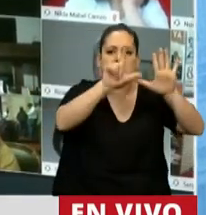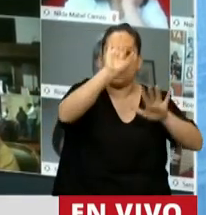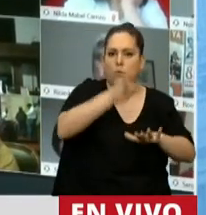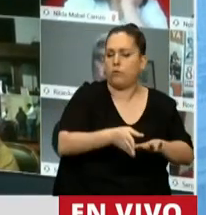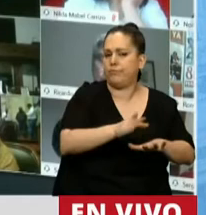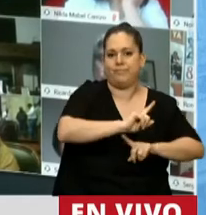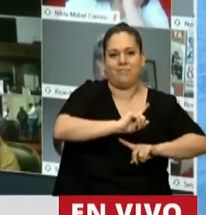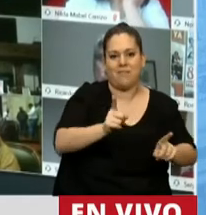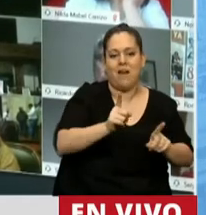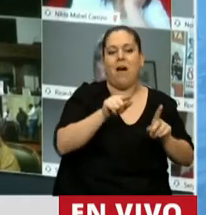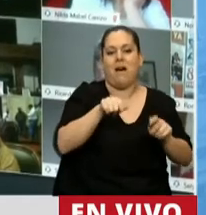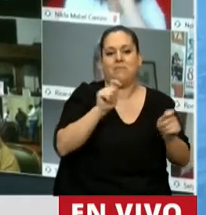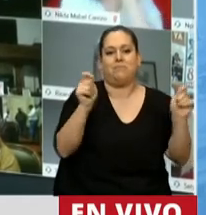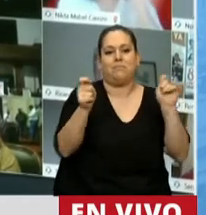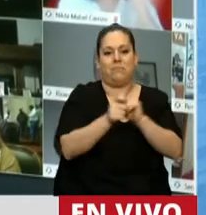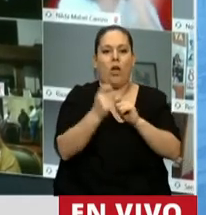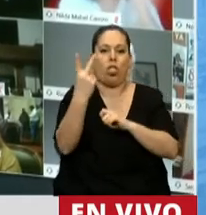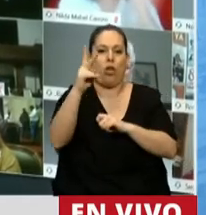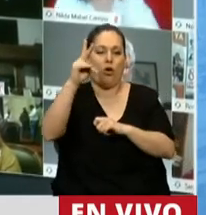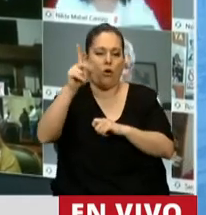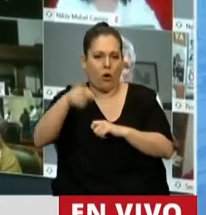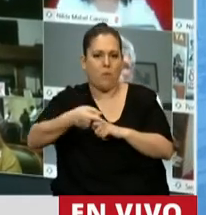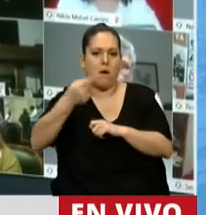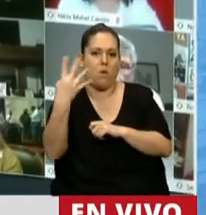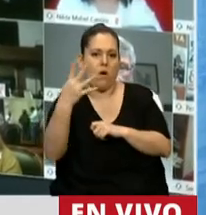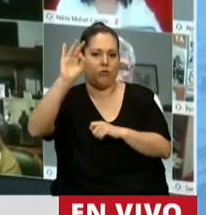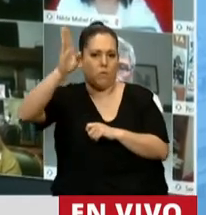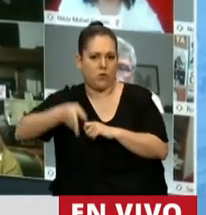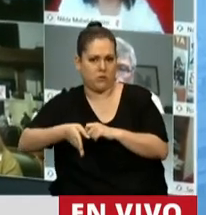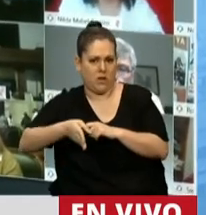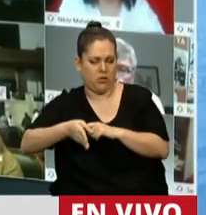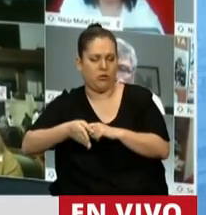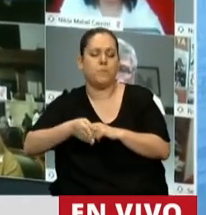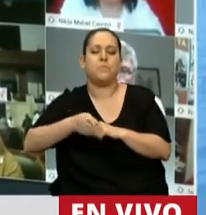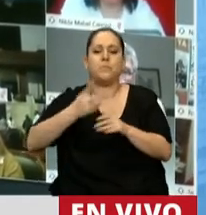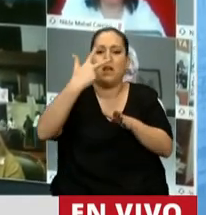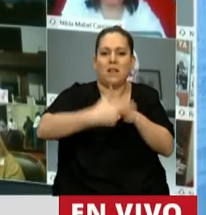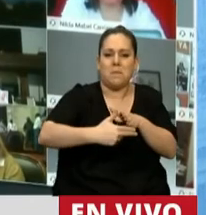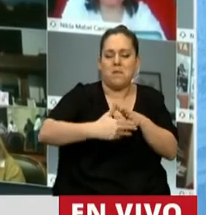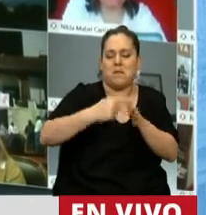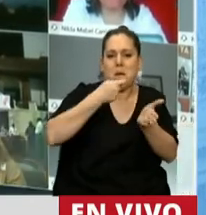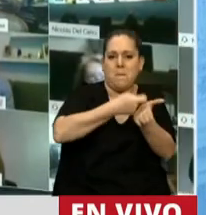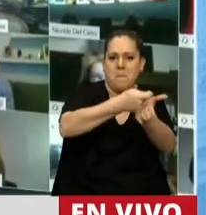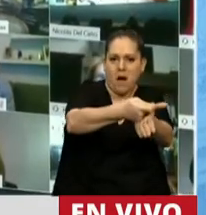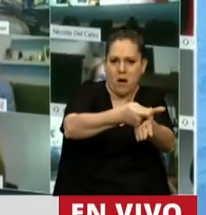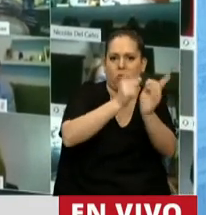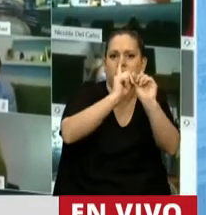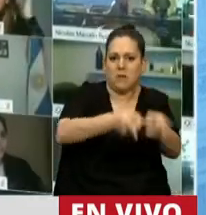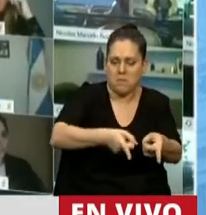sino que va a pasar a ser del 2,4. De manera tal, los plazos de pago y de manera tal que hay